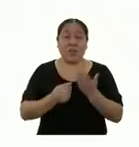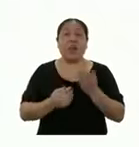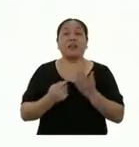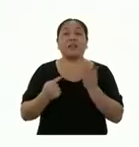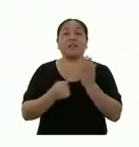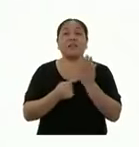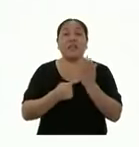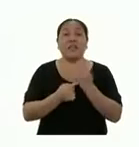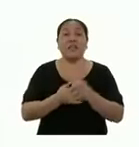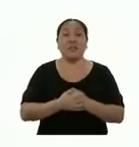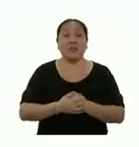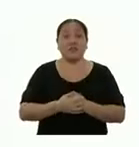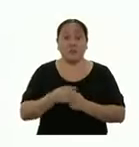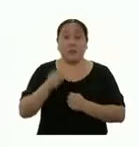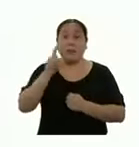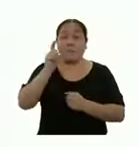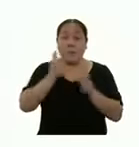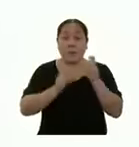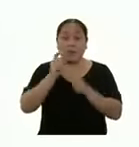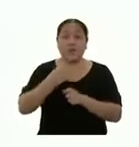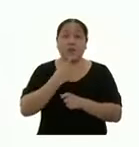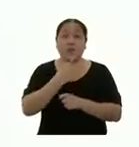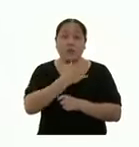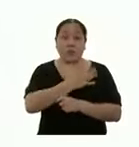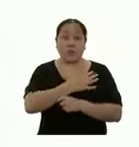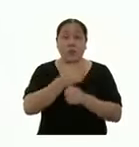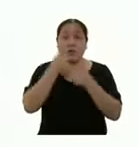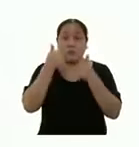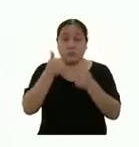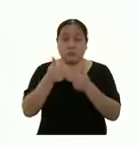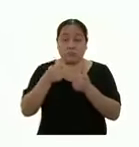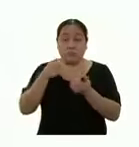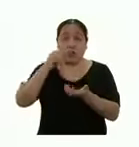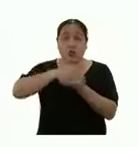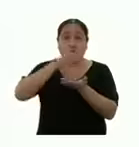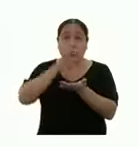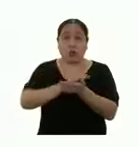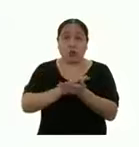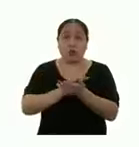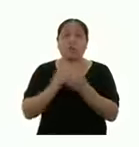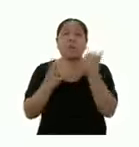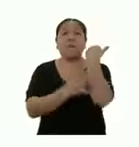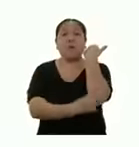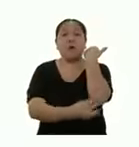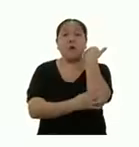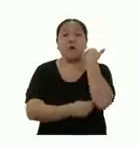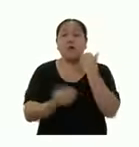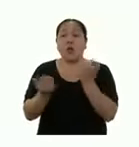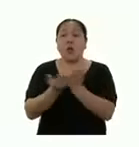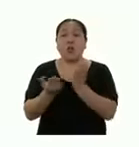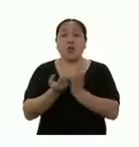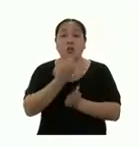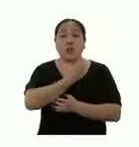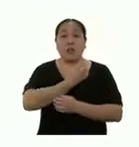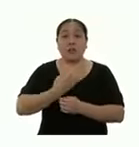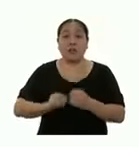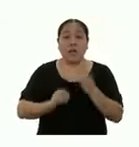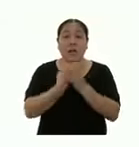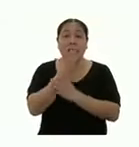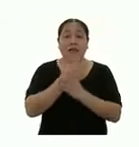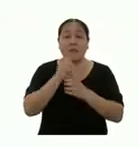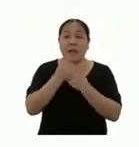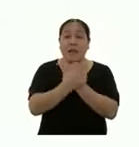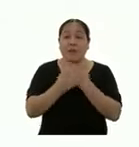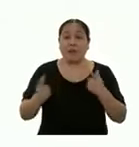del tercero y secundaria, con buen rendimiento académico, en situación de pobreza o pobreza extrema, de colegios públicos focalizados de Arequipa, La